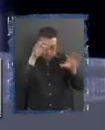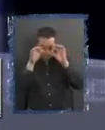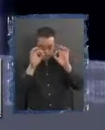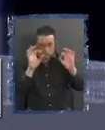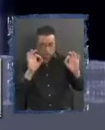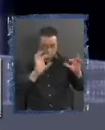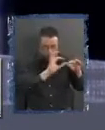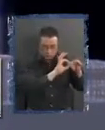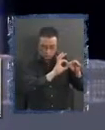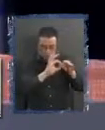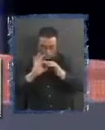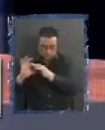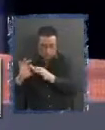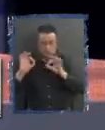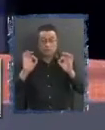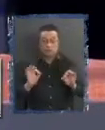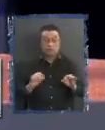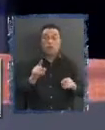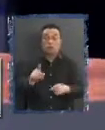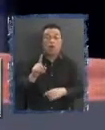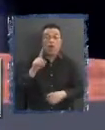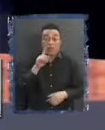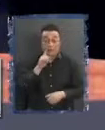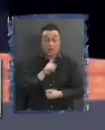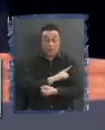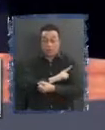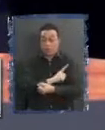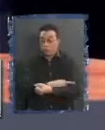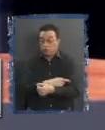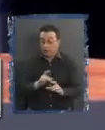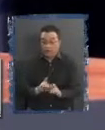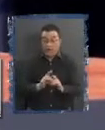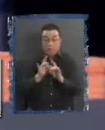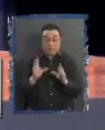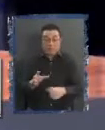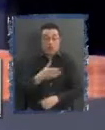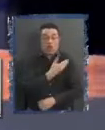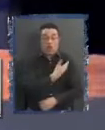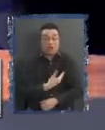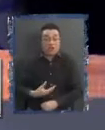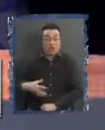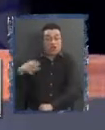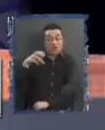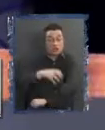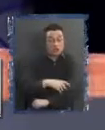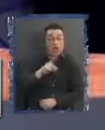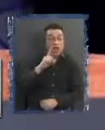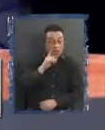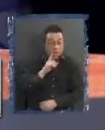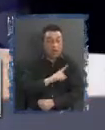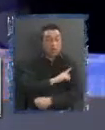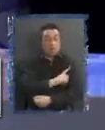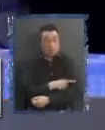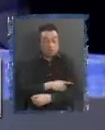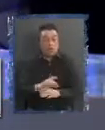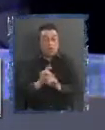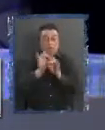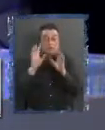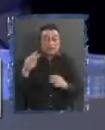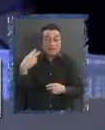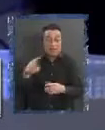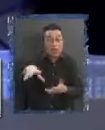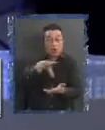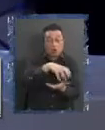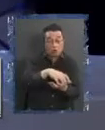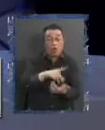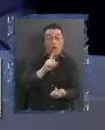y armónica, si tú tienes atribuciones que son exclusivas de un gobierno regional, y tienes atribuciones que son exclusivas de una comuna, las atribuciones